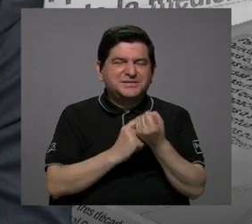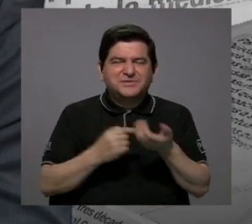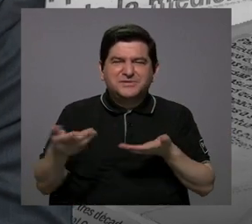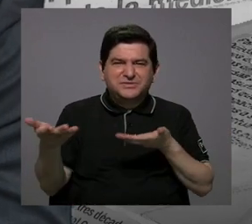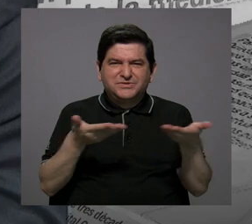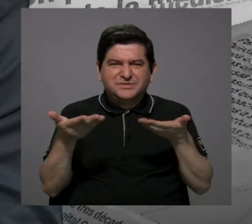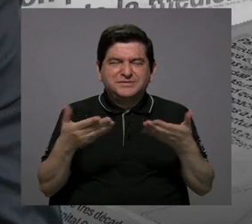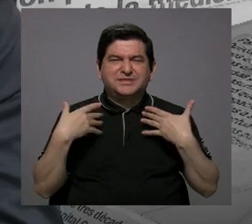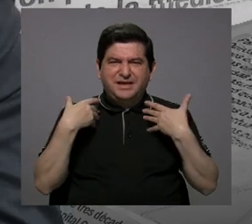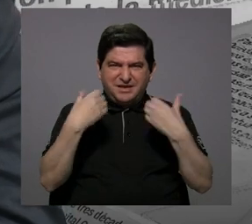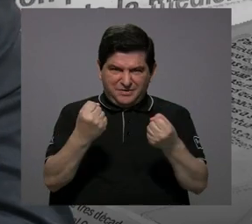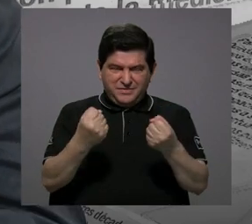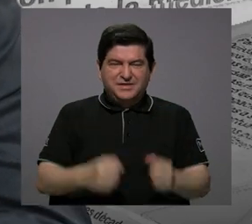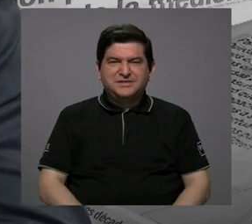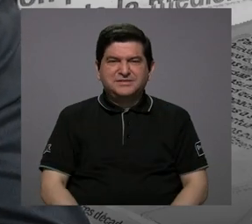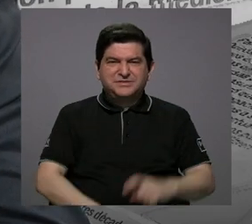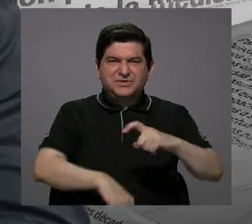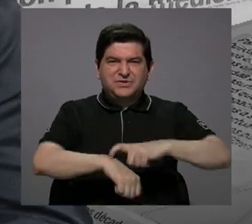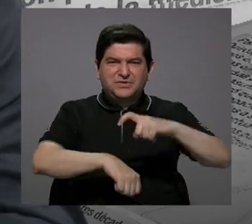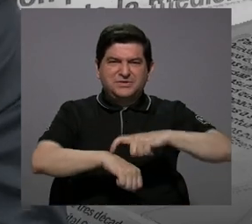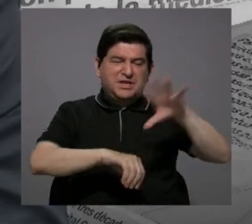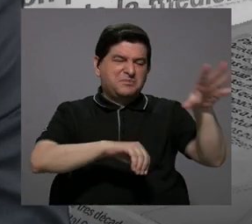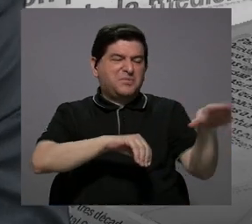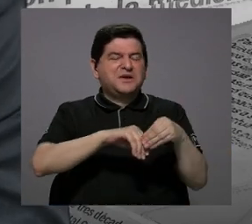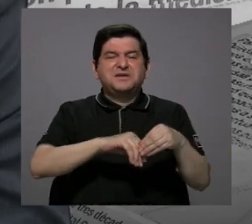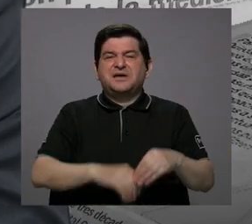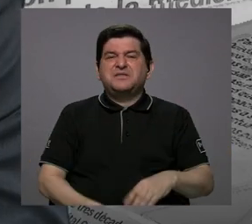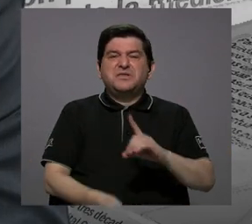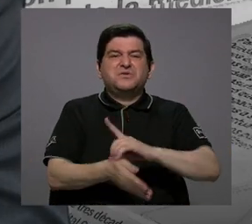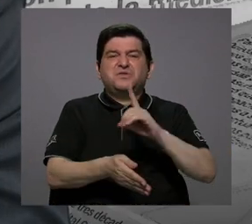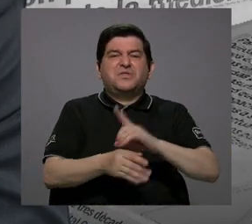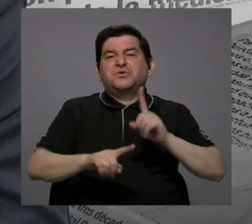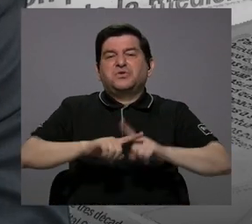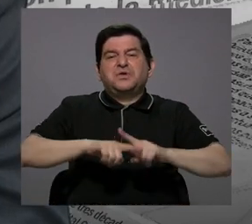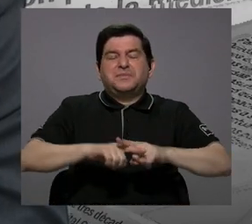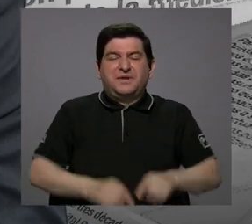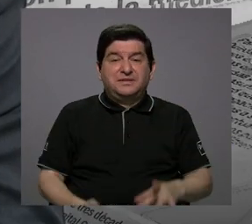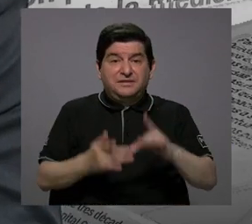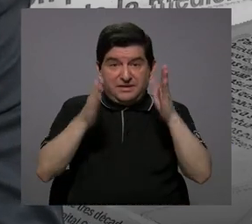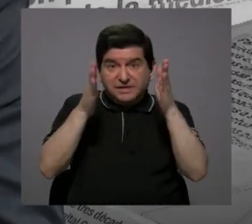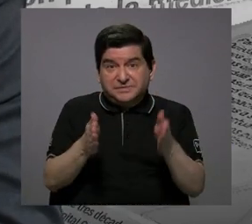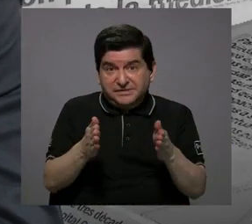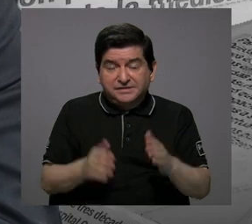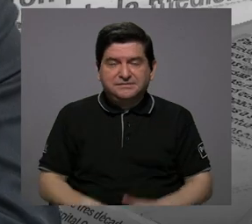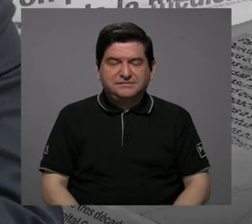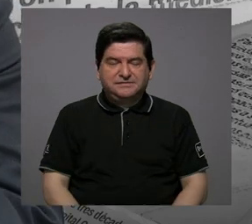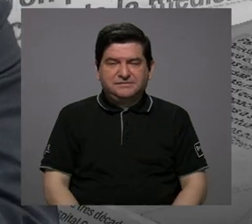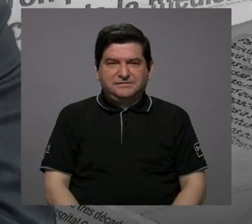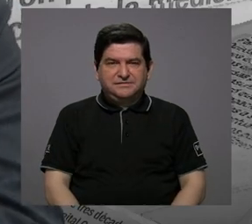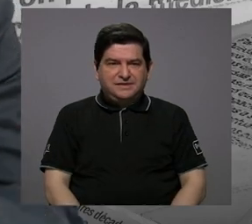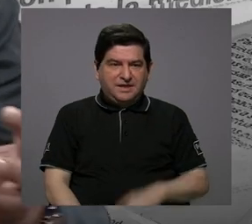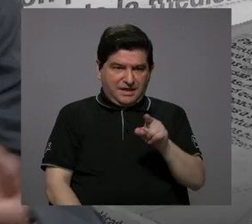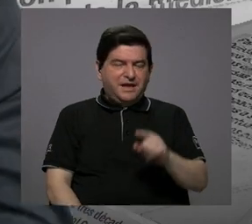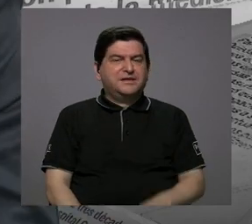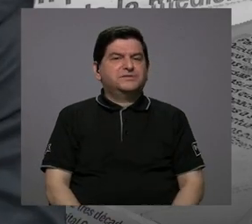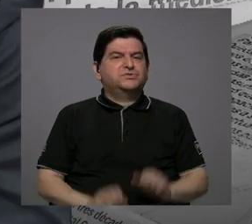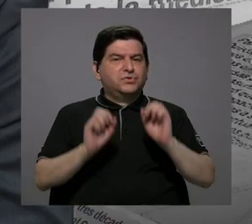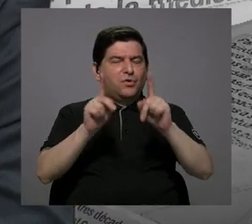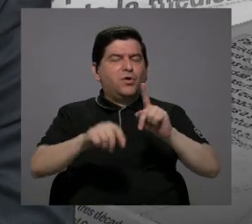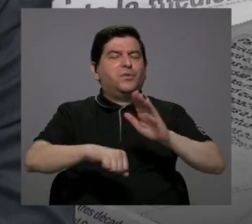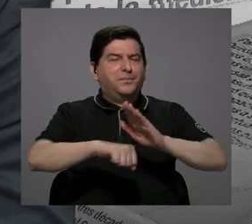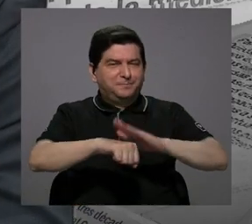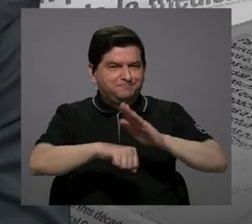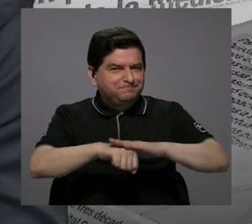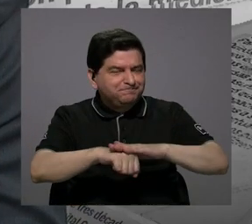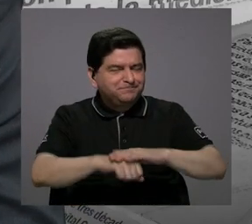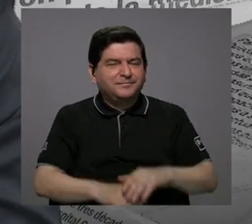de salud pasan por un tiempo extraordinario de los médicos especialistas. Eso nos llama a abrir las oportunidades